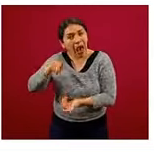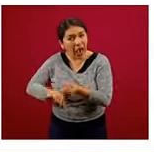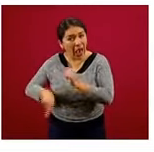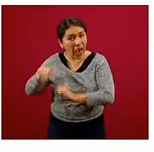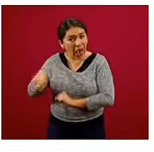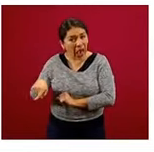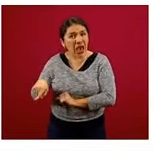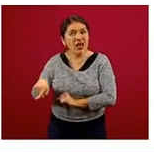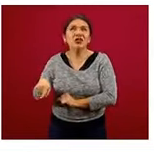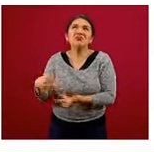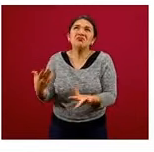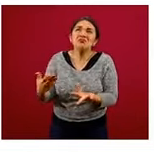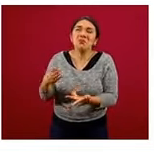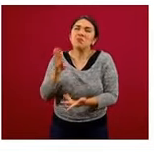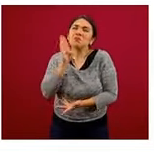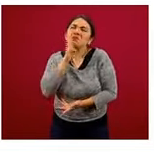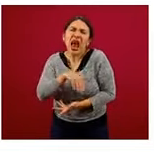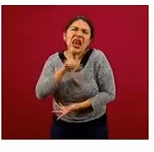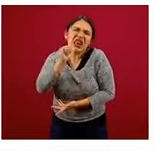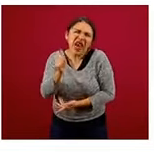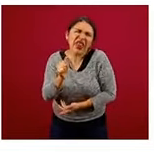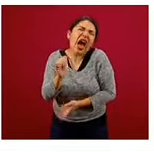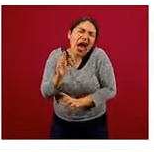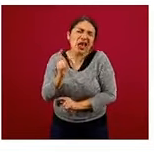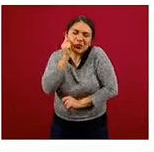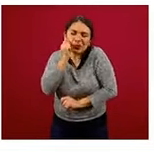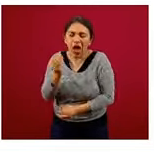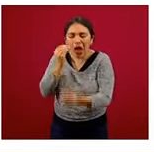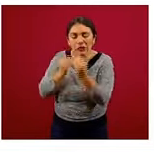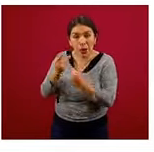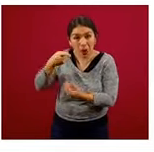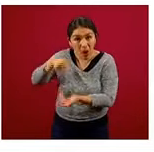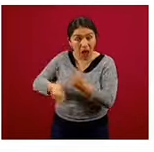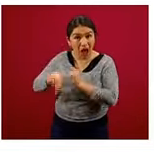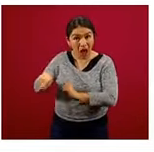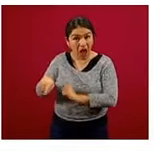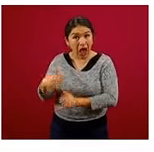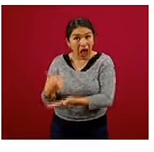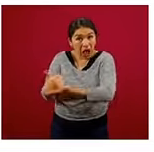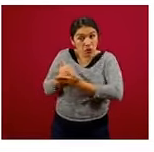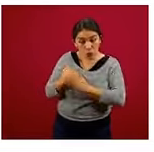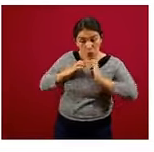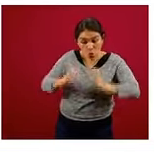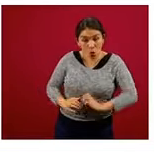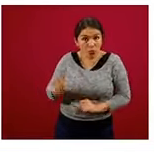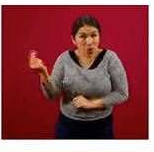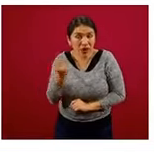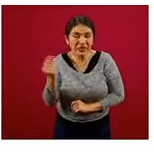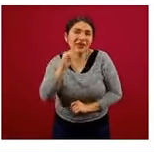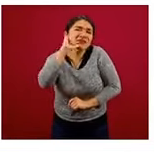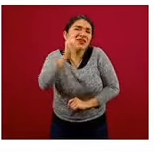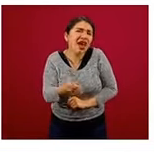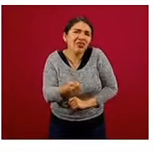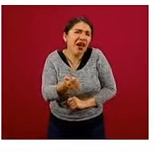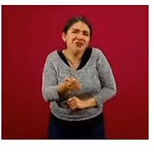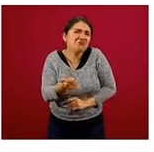día, un poquito de eso no es malo, pero que no son, son calorías discrecionales. No las necesitamos y